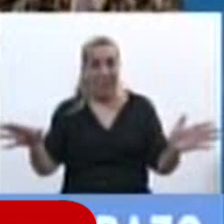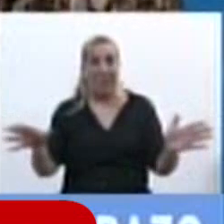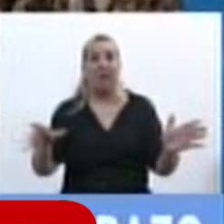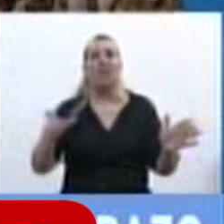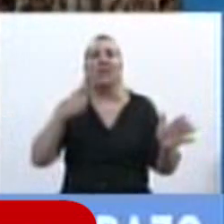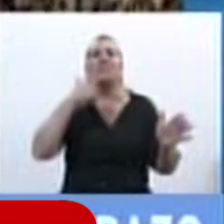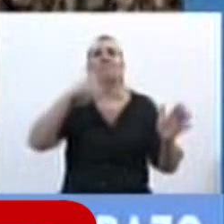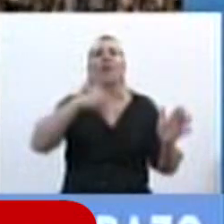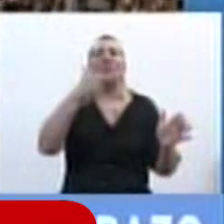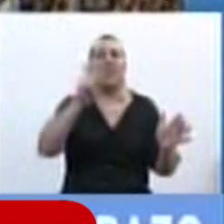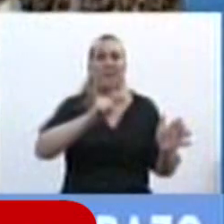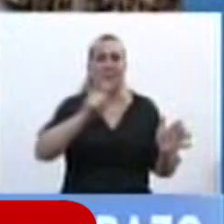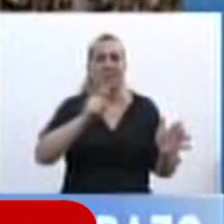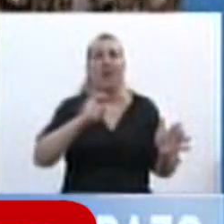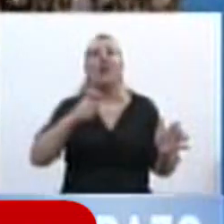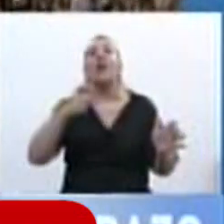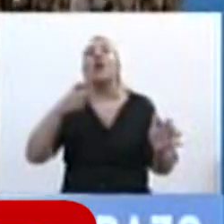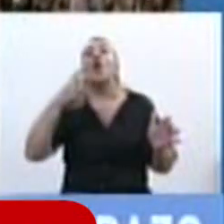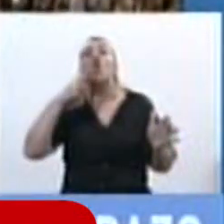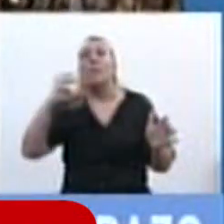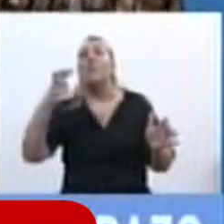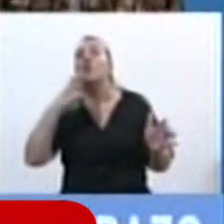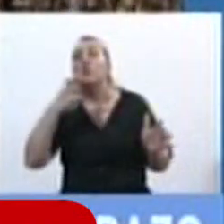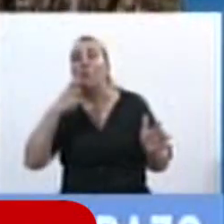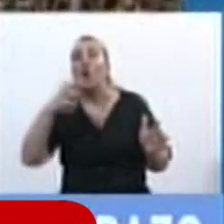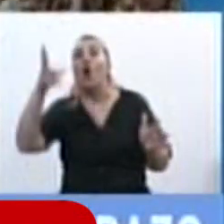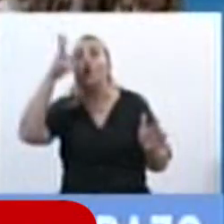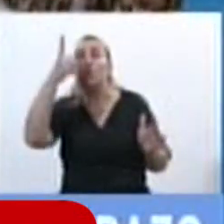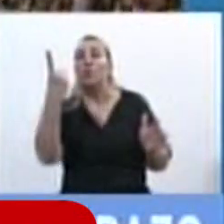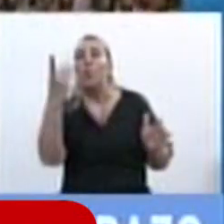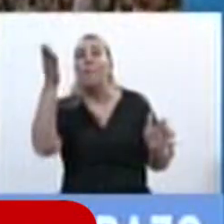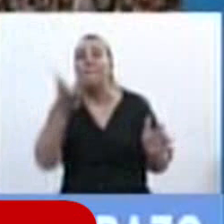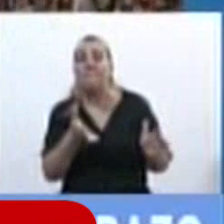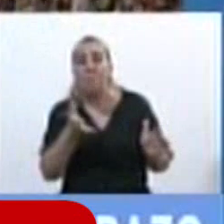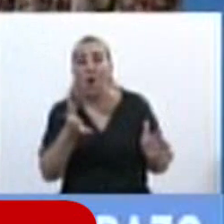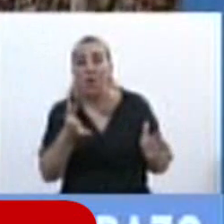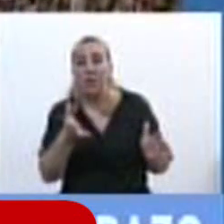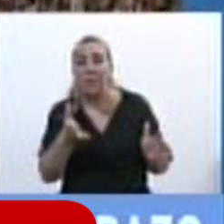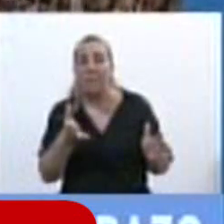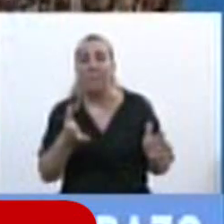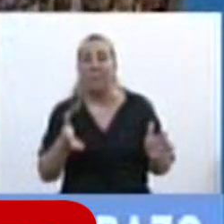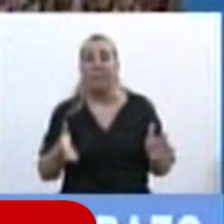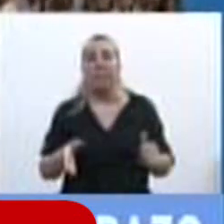meses y en el 2019 el 81% también en el primer trimestre